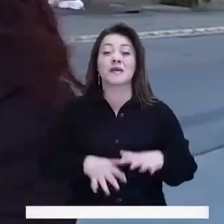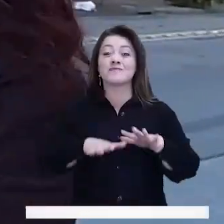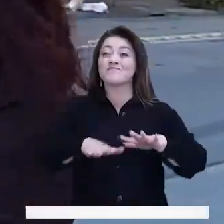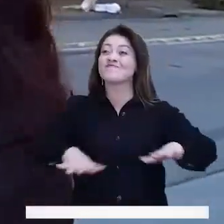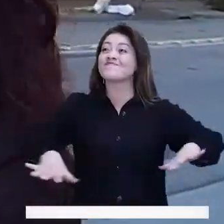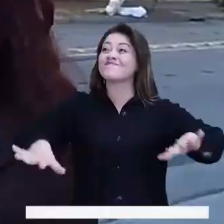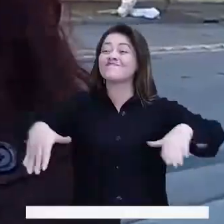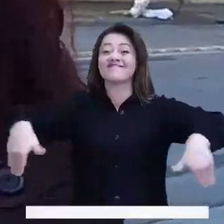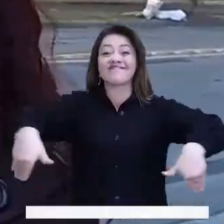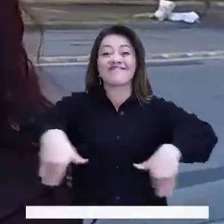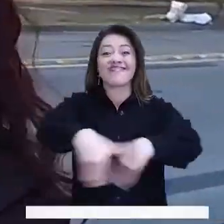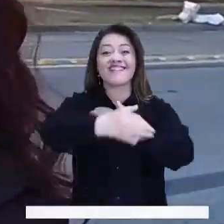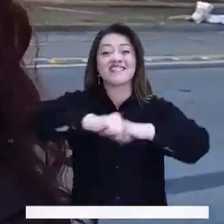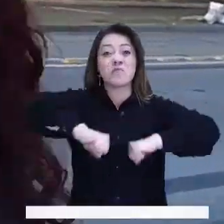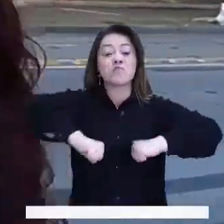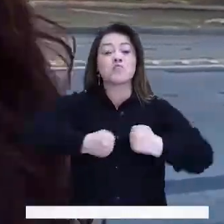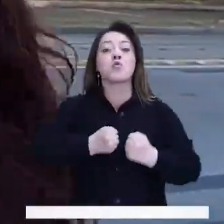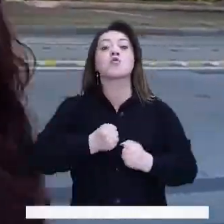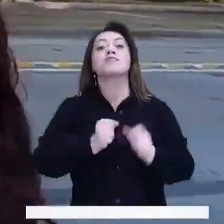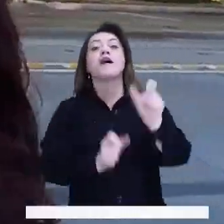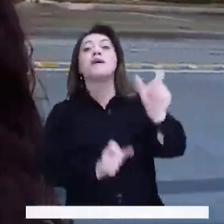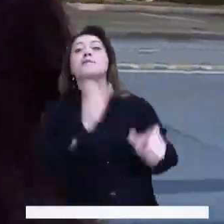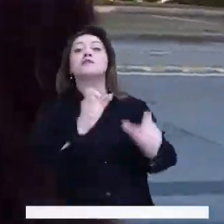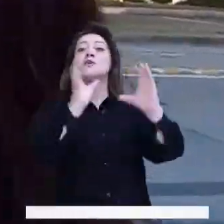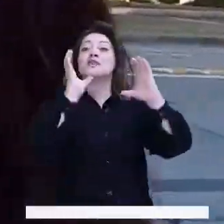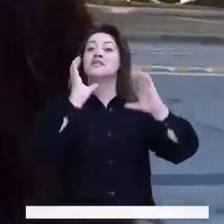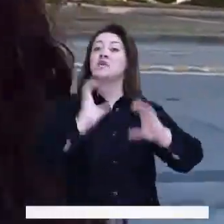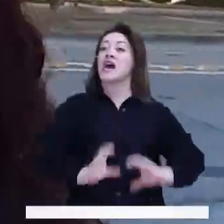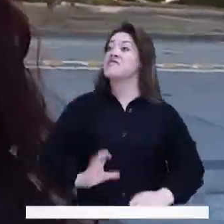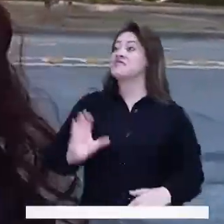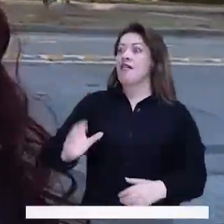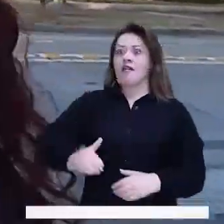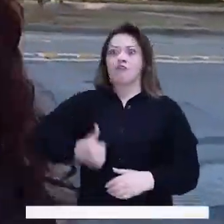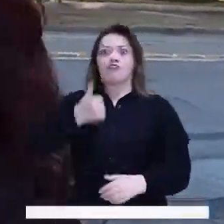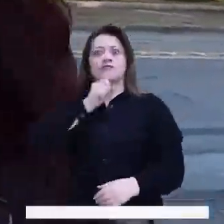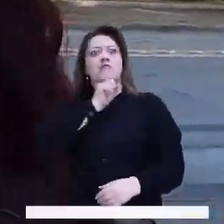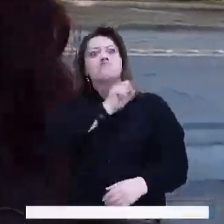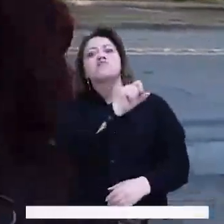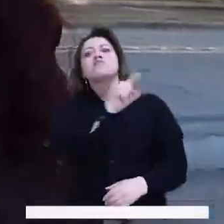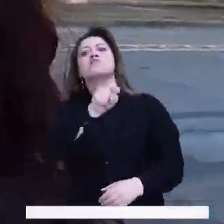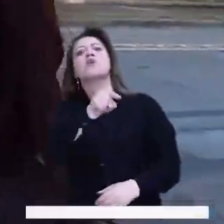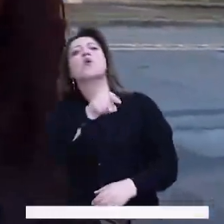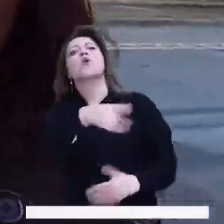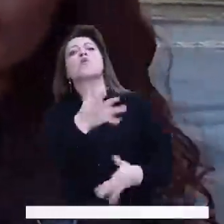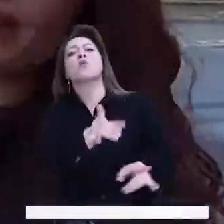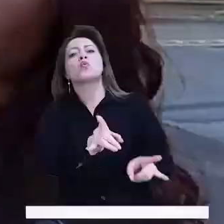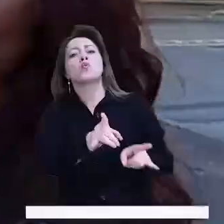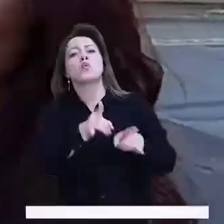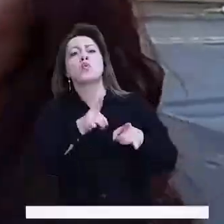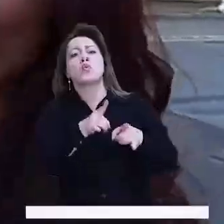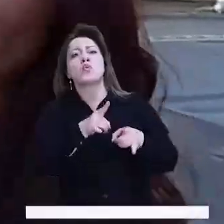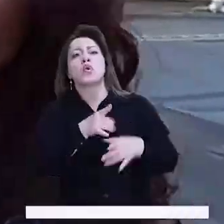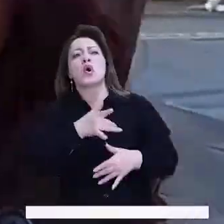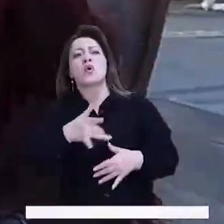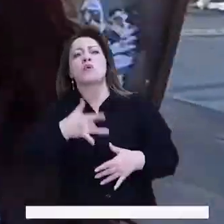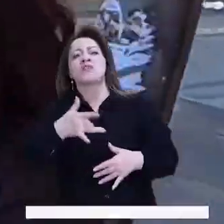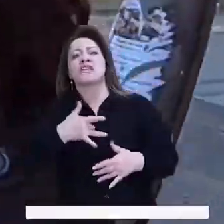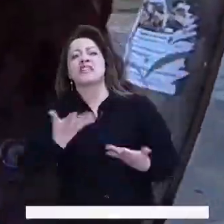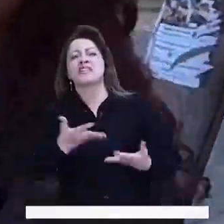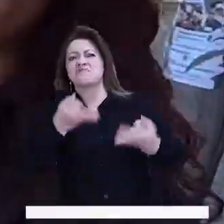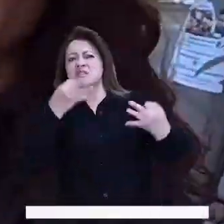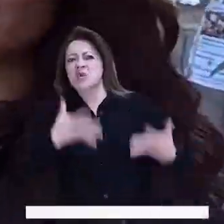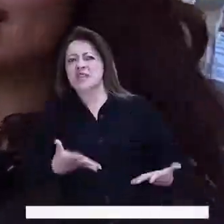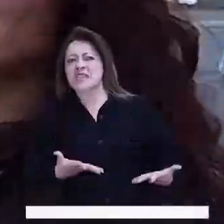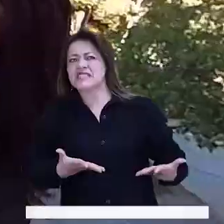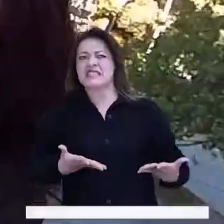Bueno, estamos recorriendo las calles de Bogotá, encontrando a las personas, a los ciudadanos para que nos cuenten acerca de su percepción con respecto